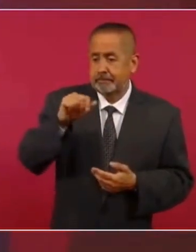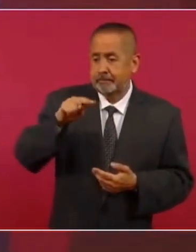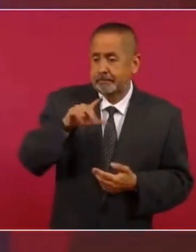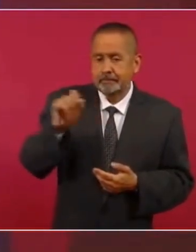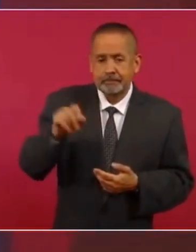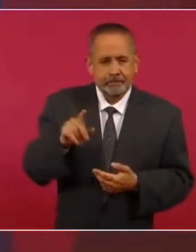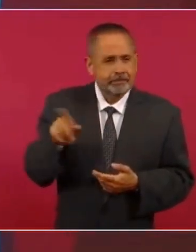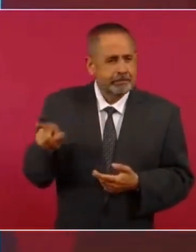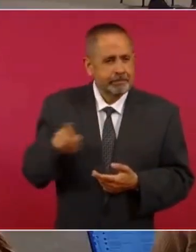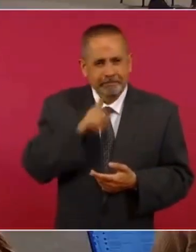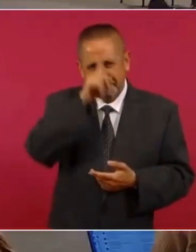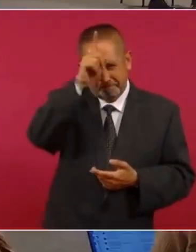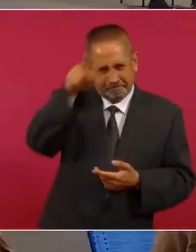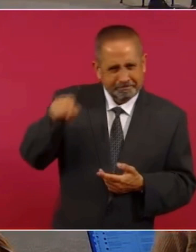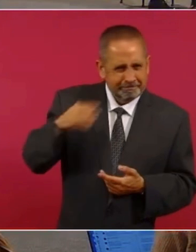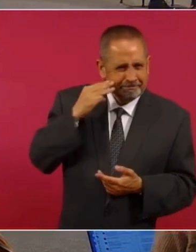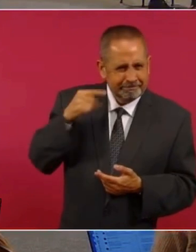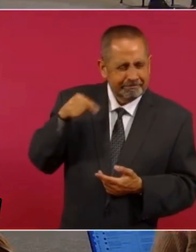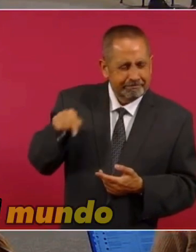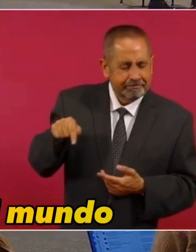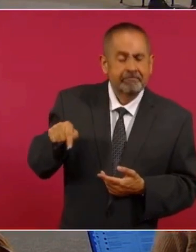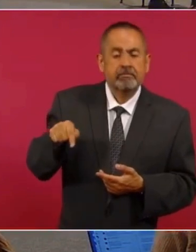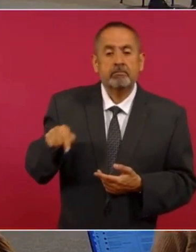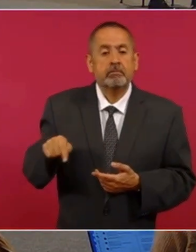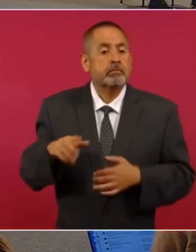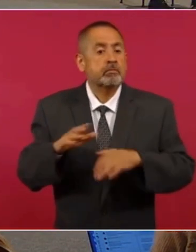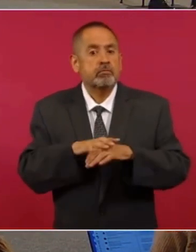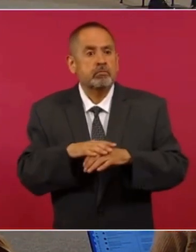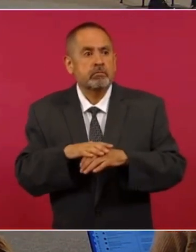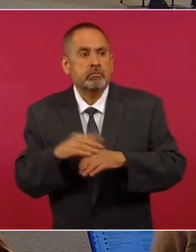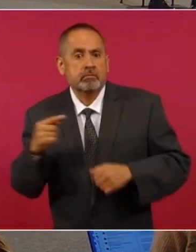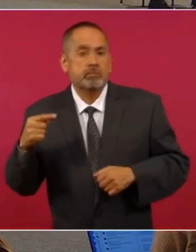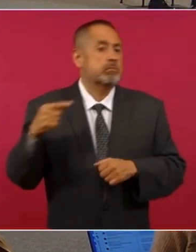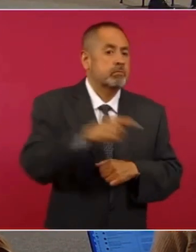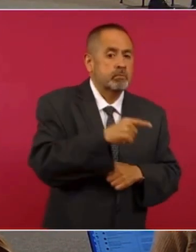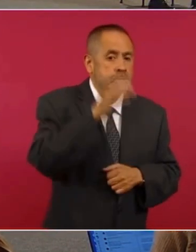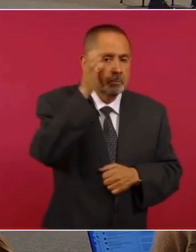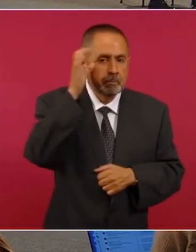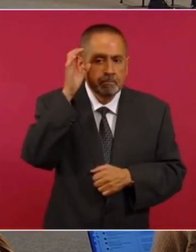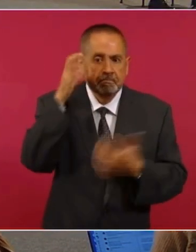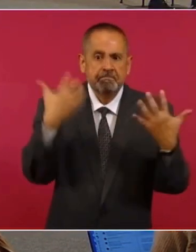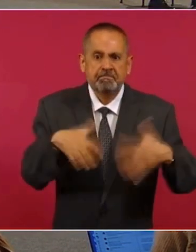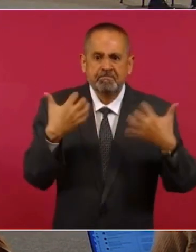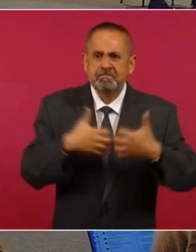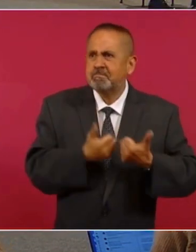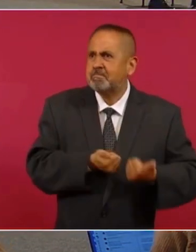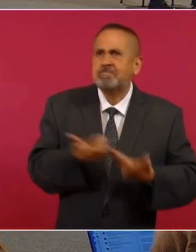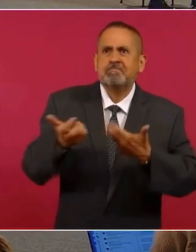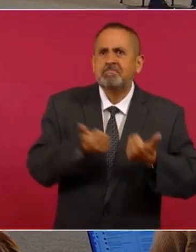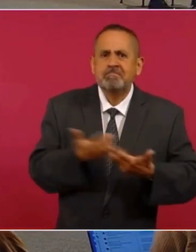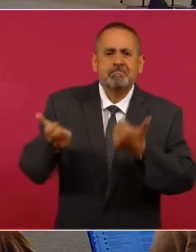China se convirtió en la fábrica del mundo todo el desarrollo de Asia.